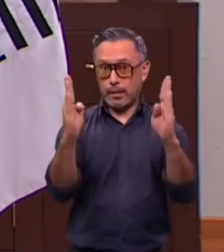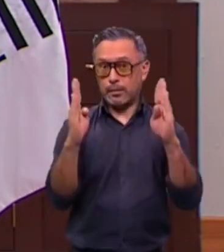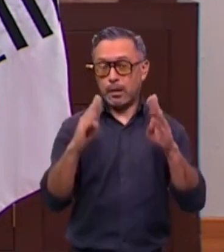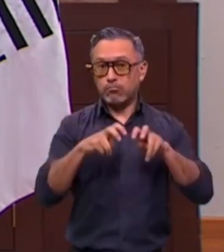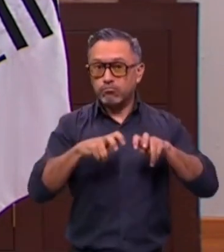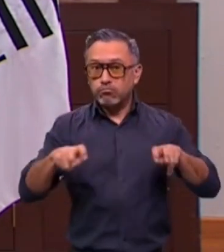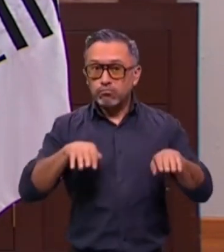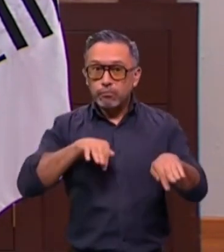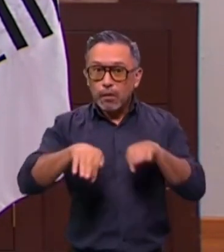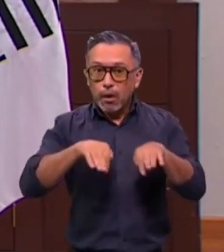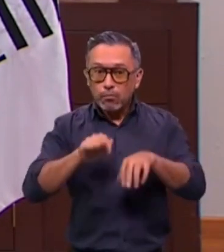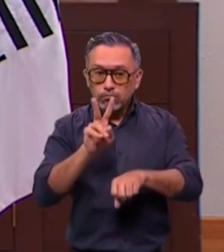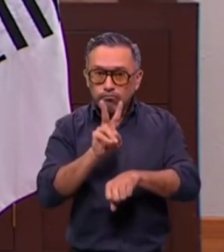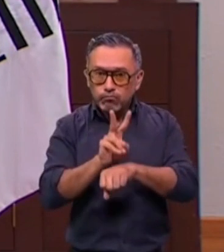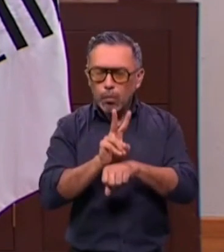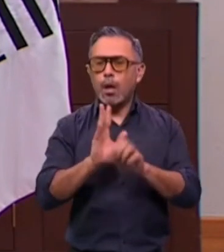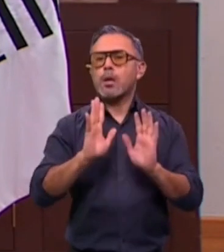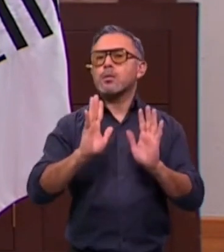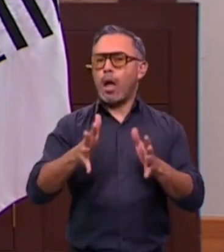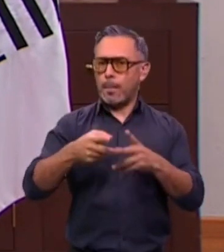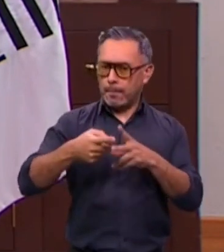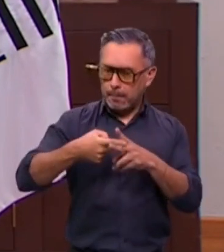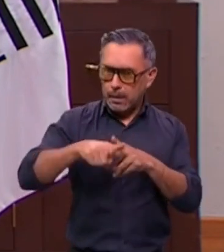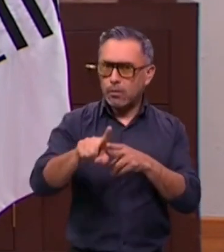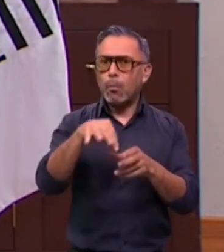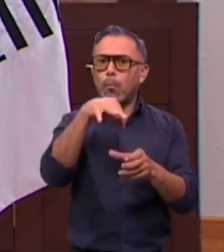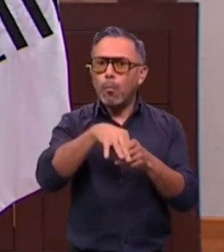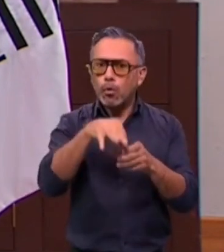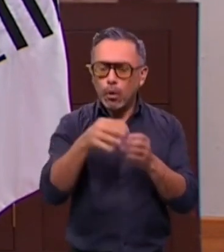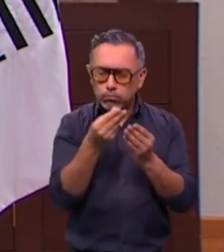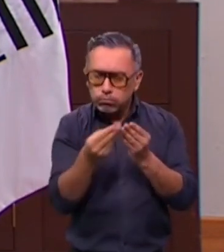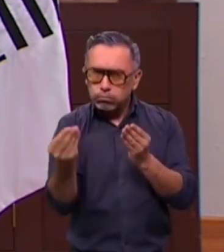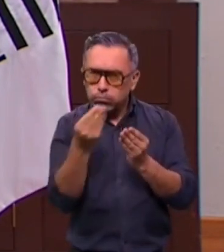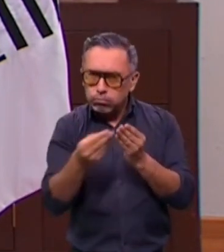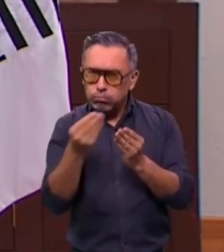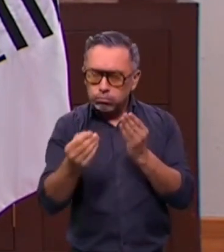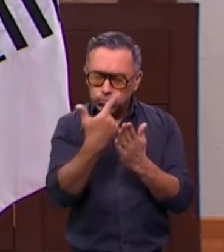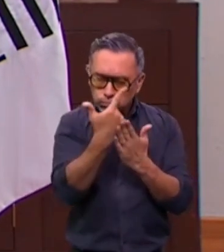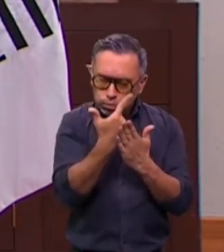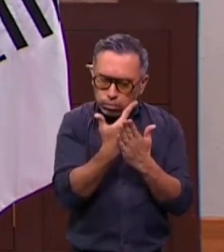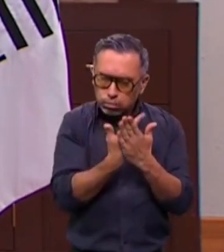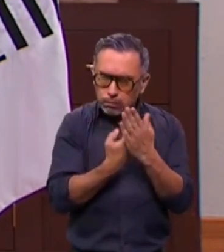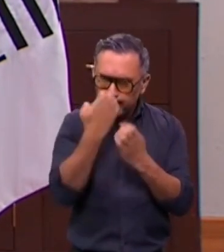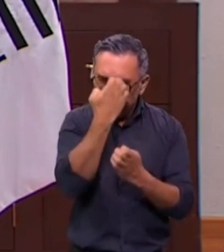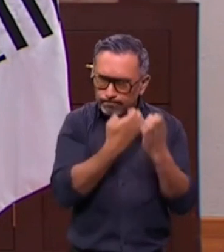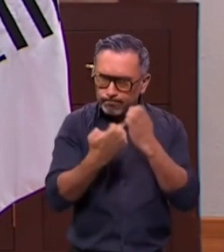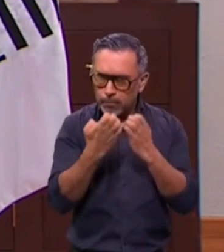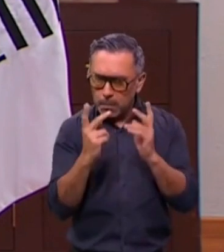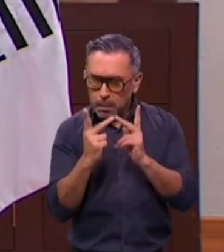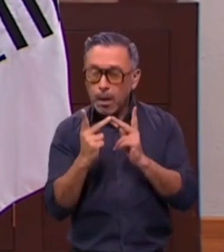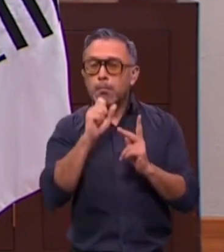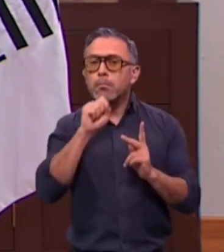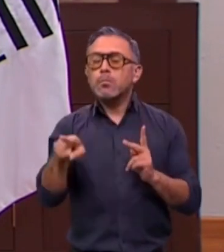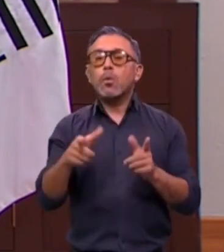están llevando a cabo el escrutinio y cómputo de los votos emitidos, acompañados por los representantes de los partidos